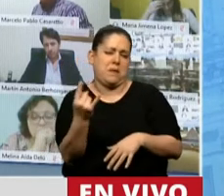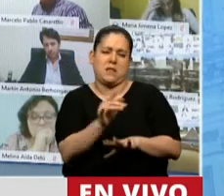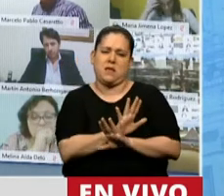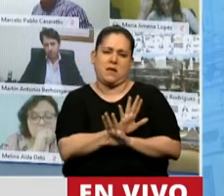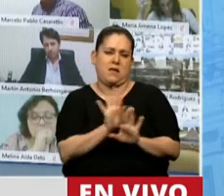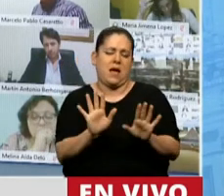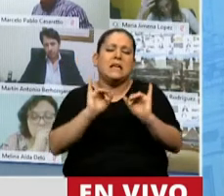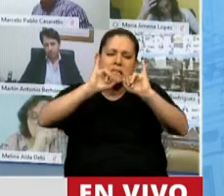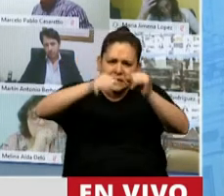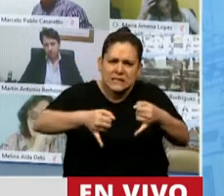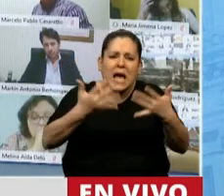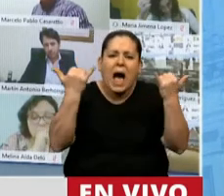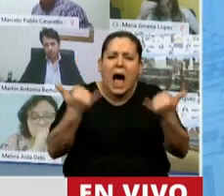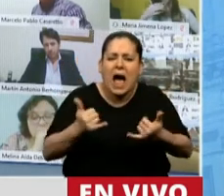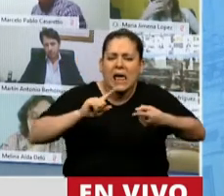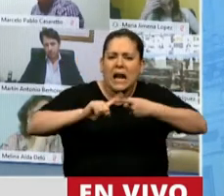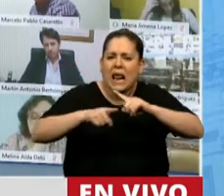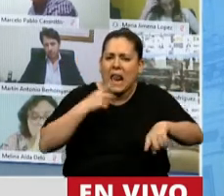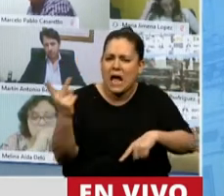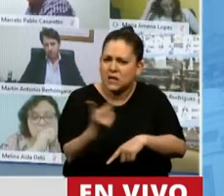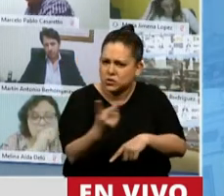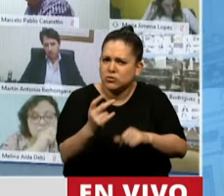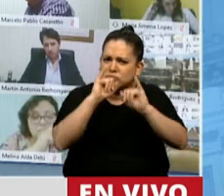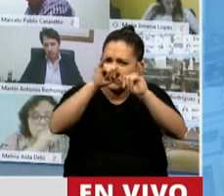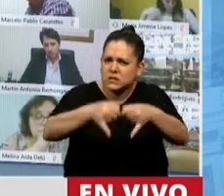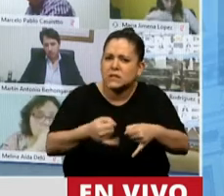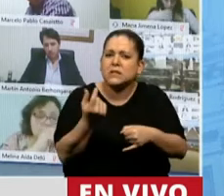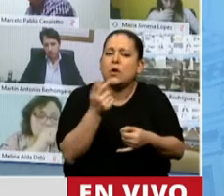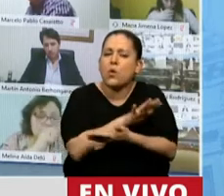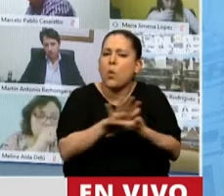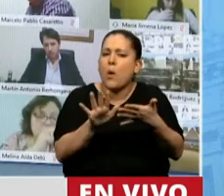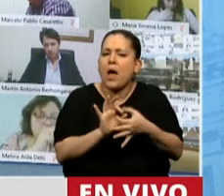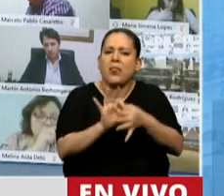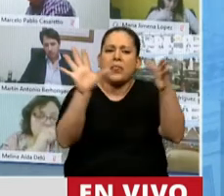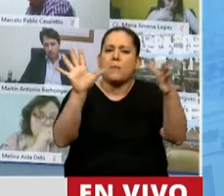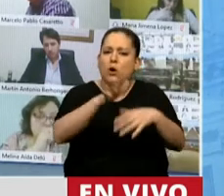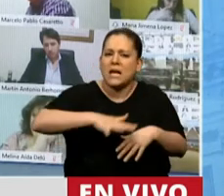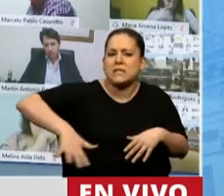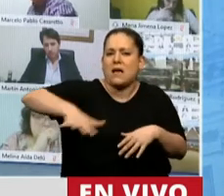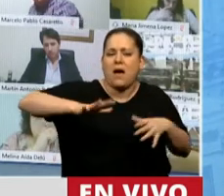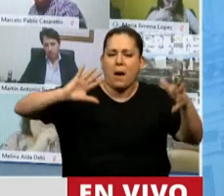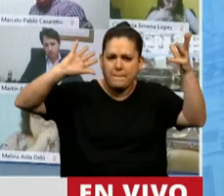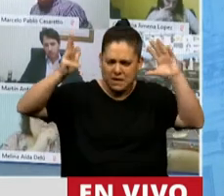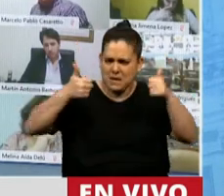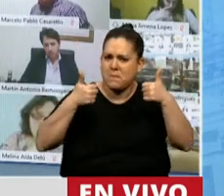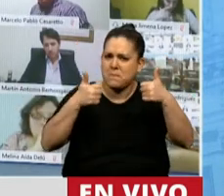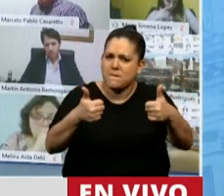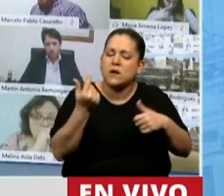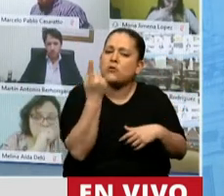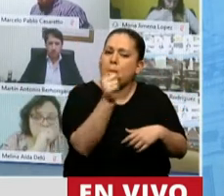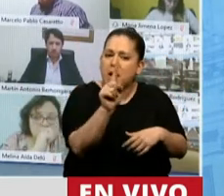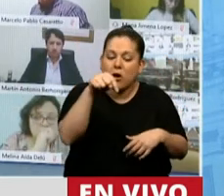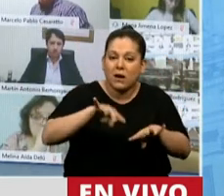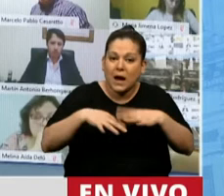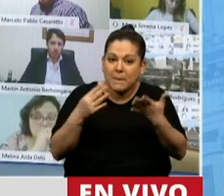de la mano, evidentemente, en esta nueva democracia ambiental que todos queremos. Por eso en esta Cámara vamos a